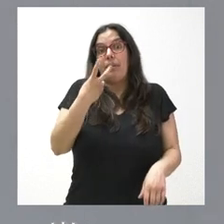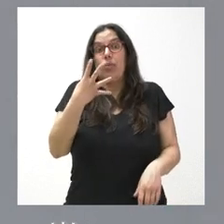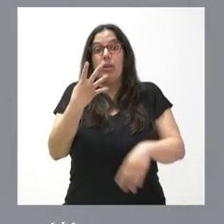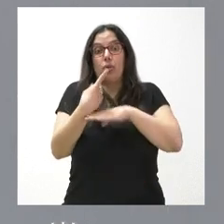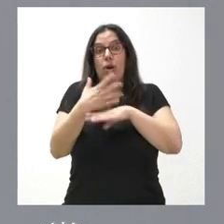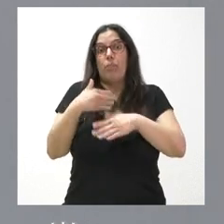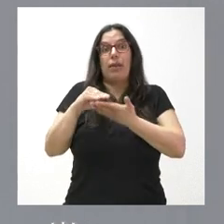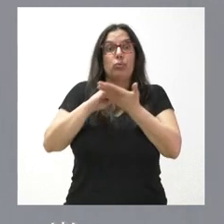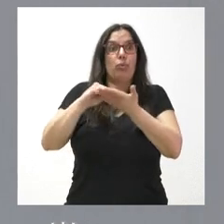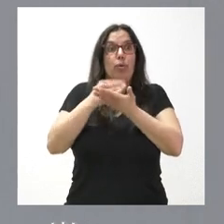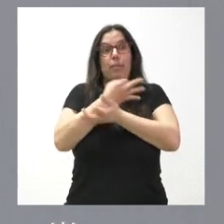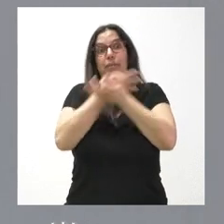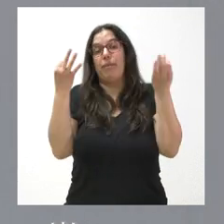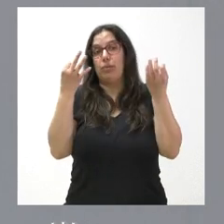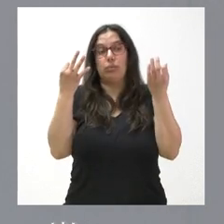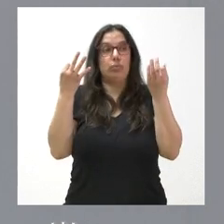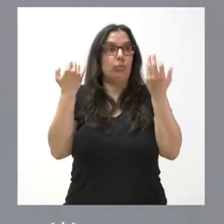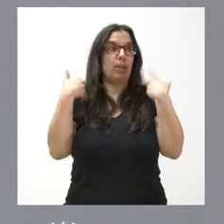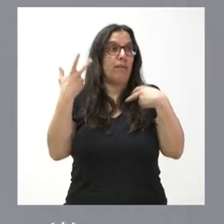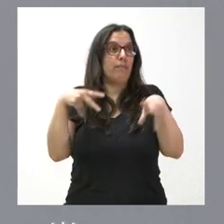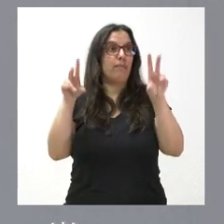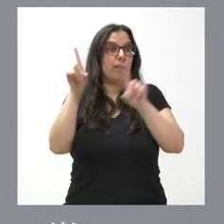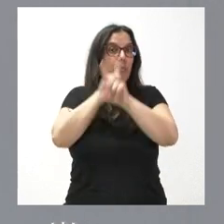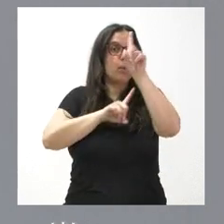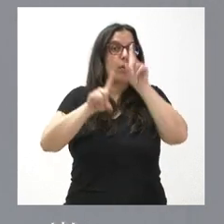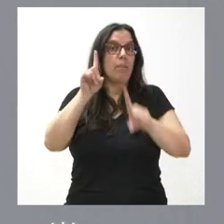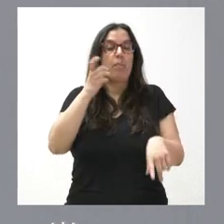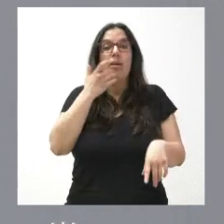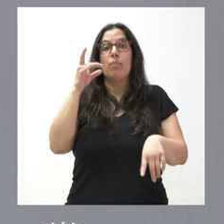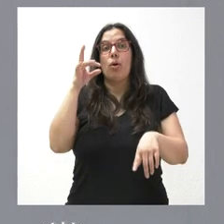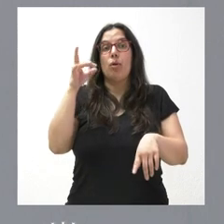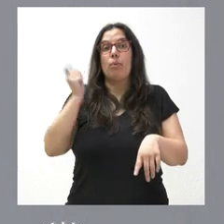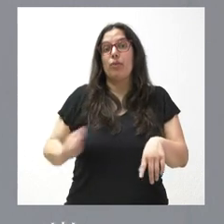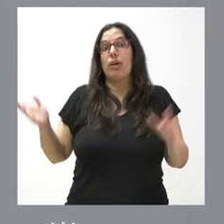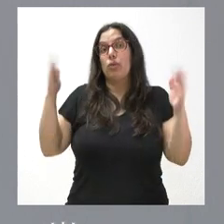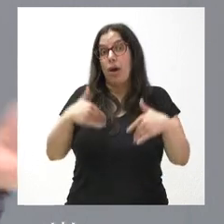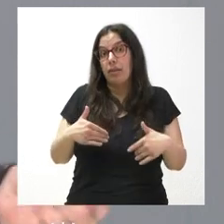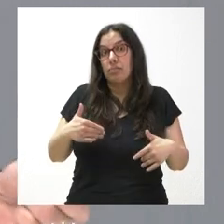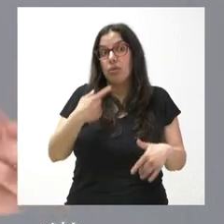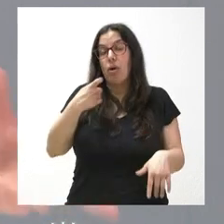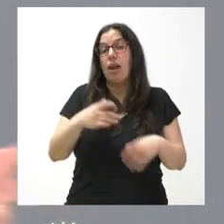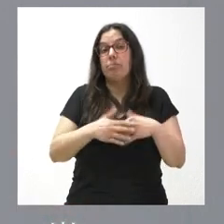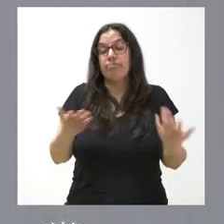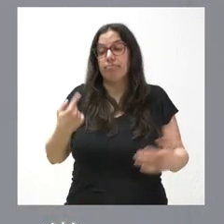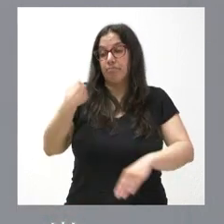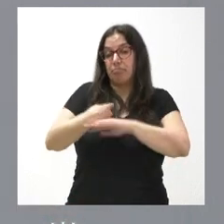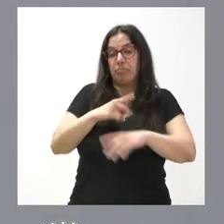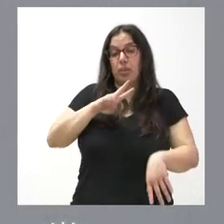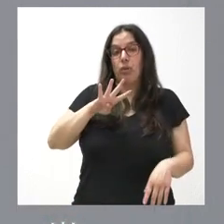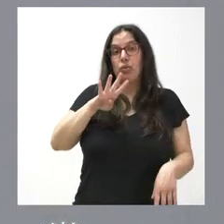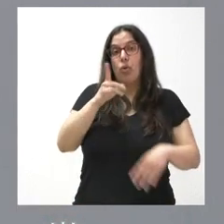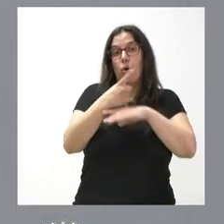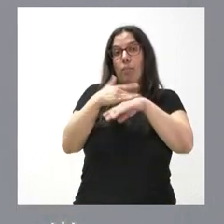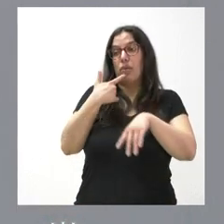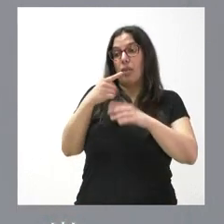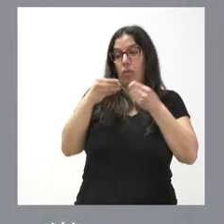solucionar el problema de la falta de profesionales sanitarios. Se dan 24 horas para que digamos un sí o no